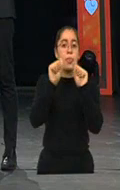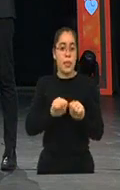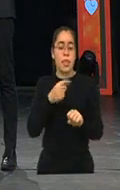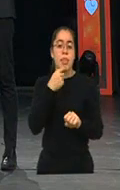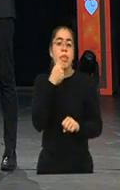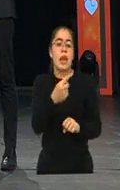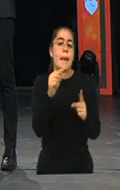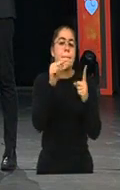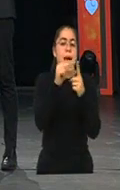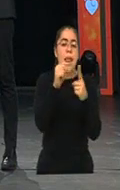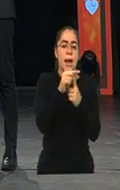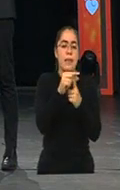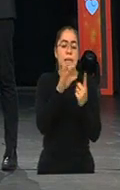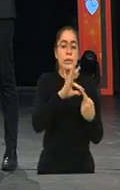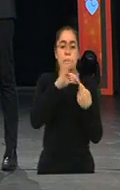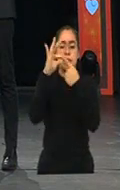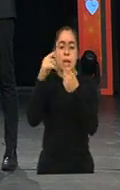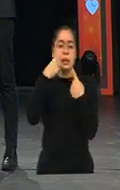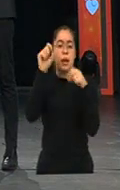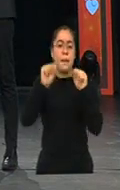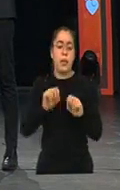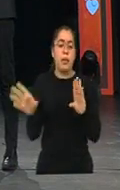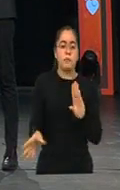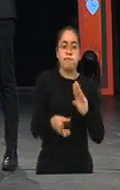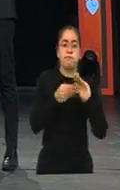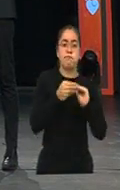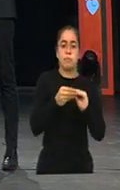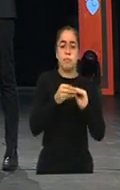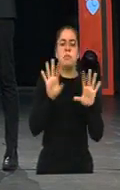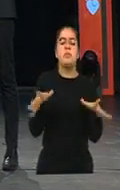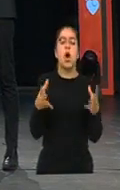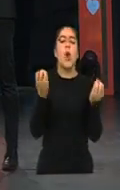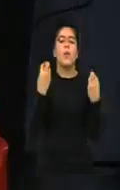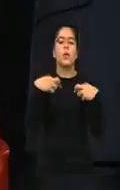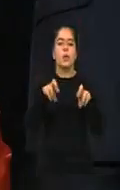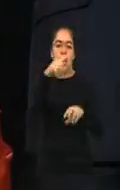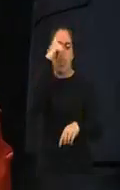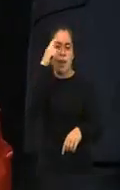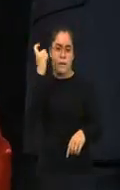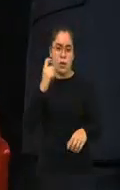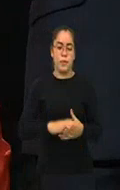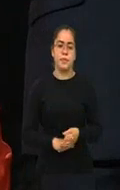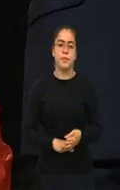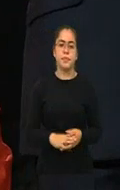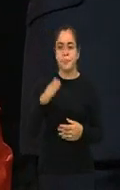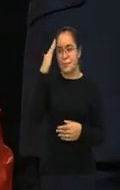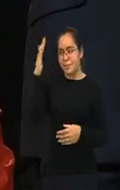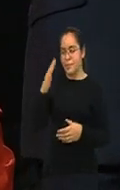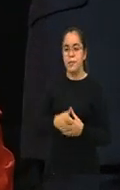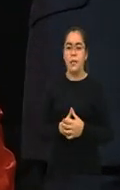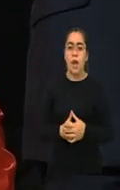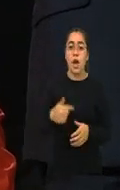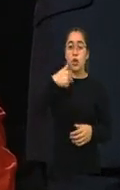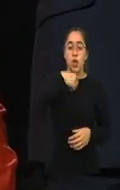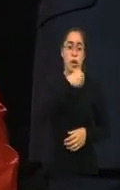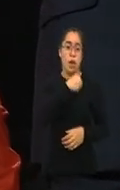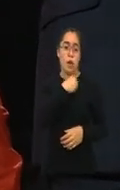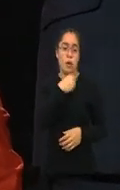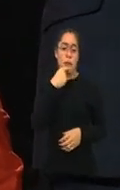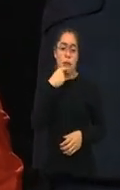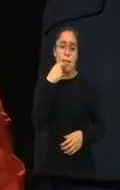que tiene que sumarse y que tiene que poner puestos laborales para la gente que lo necesita. Gracias. Pues yo quiero decirles a los señores empresarios que